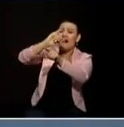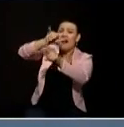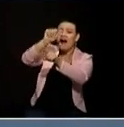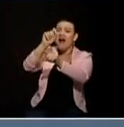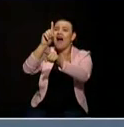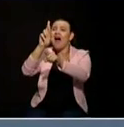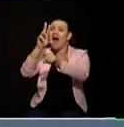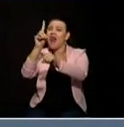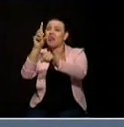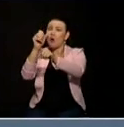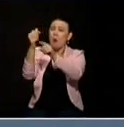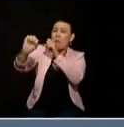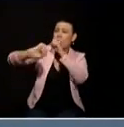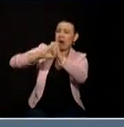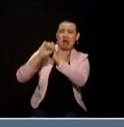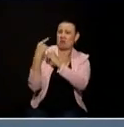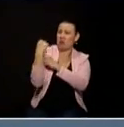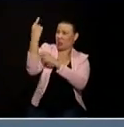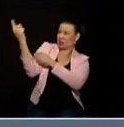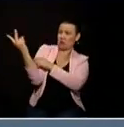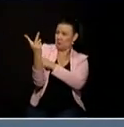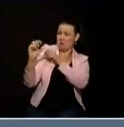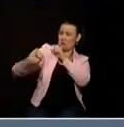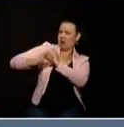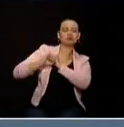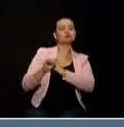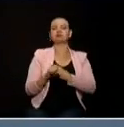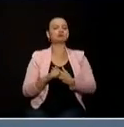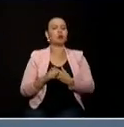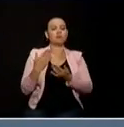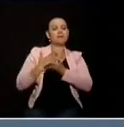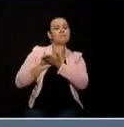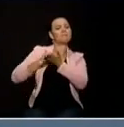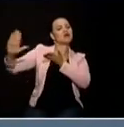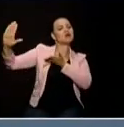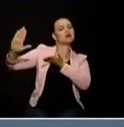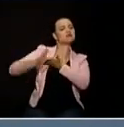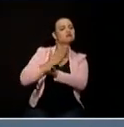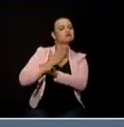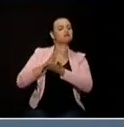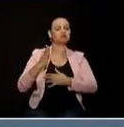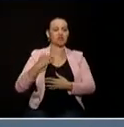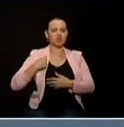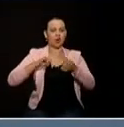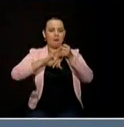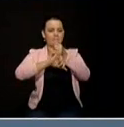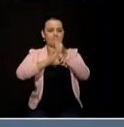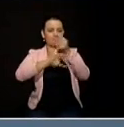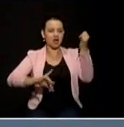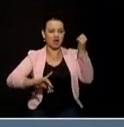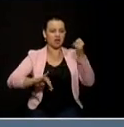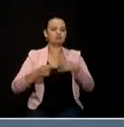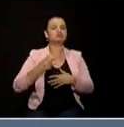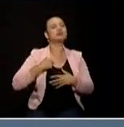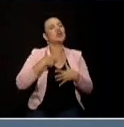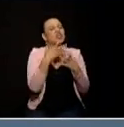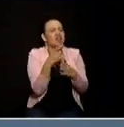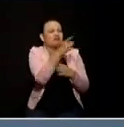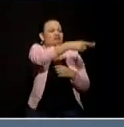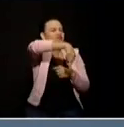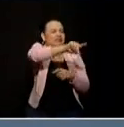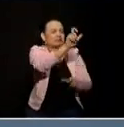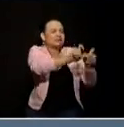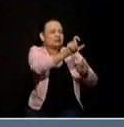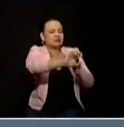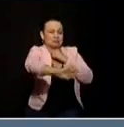maquinarias tradicionales soy un candidato absolutamente independiente que vengo a buscar solamente su apoyo porque